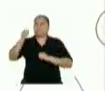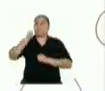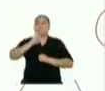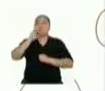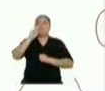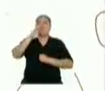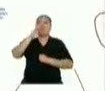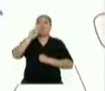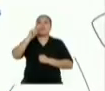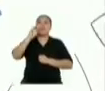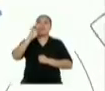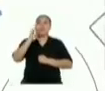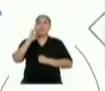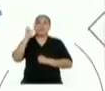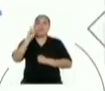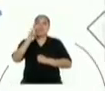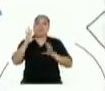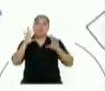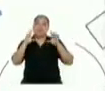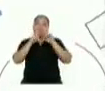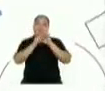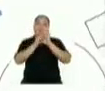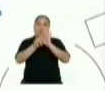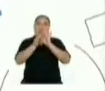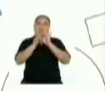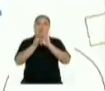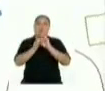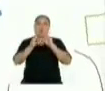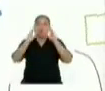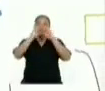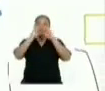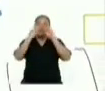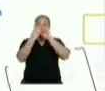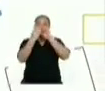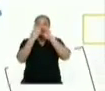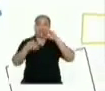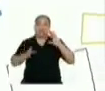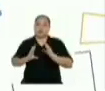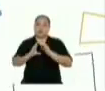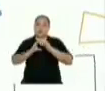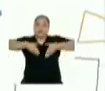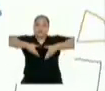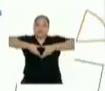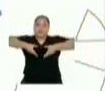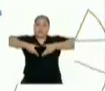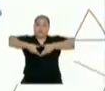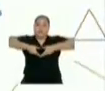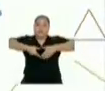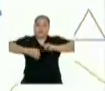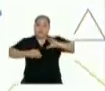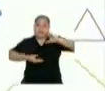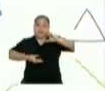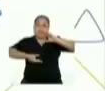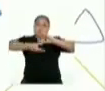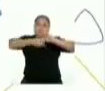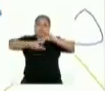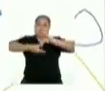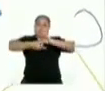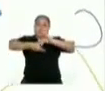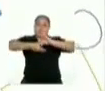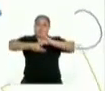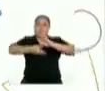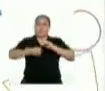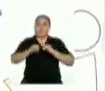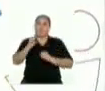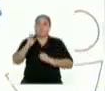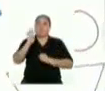octaedro regular puede verse como la unión de dos pirámides cuadrangulares. Estas dos pirámides tienen sus ocho aristas,